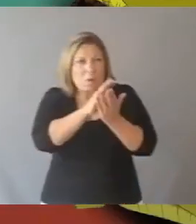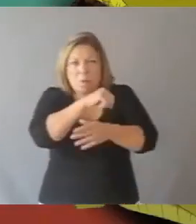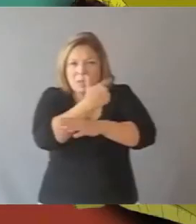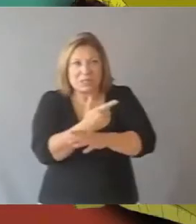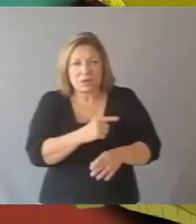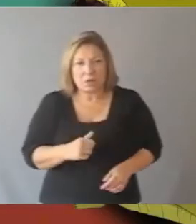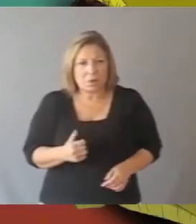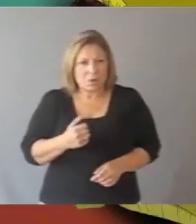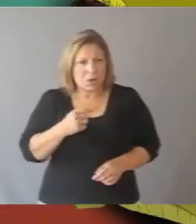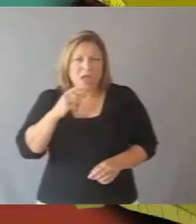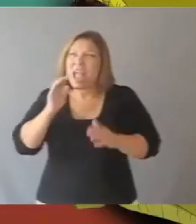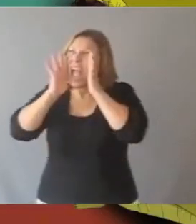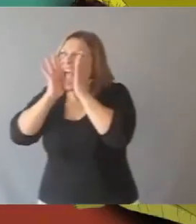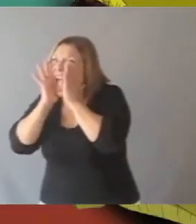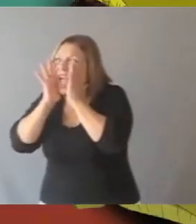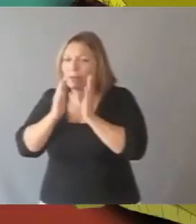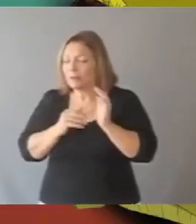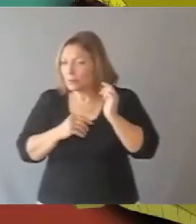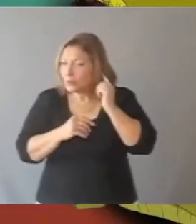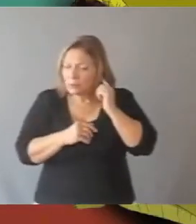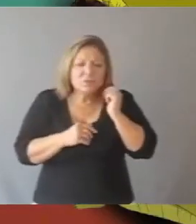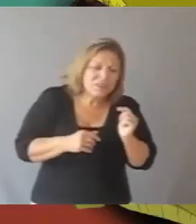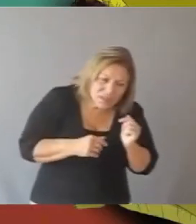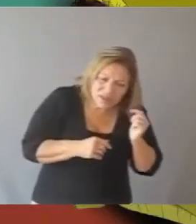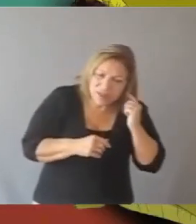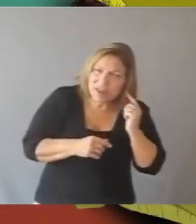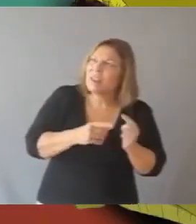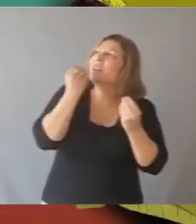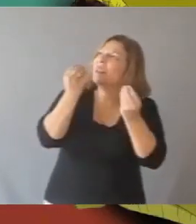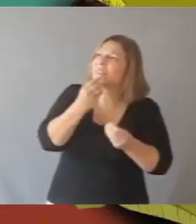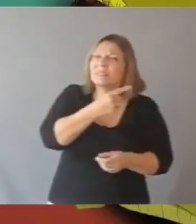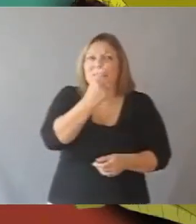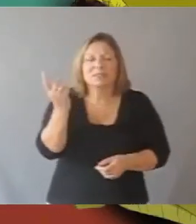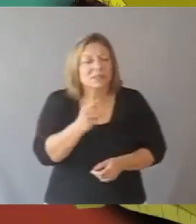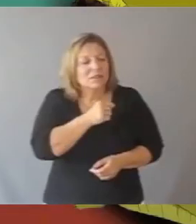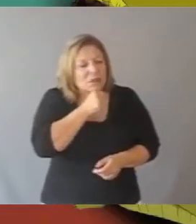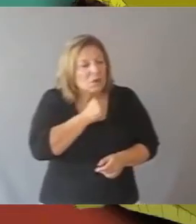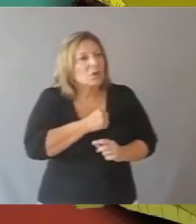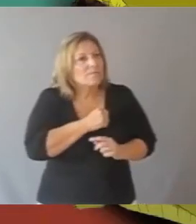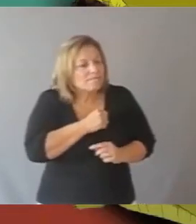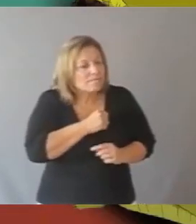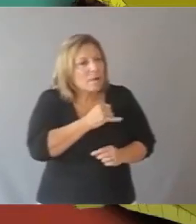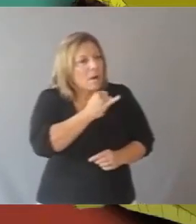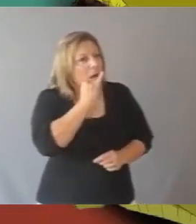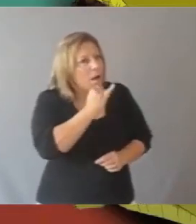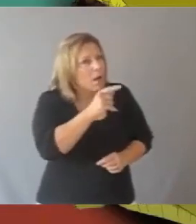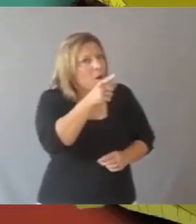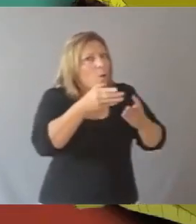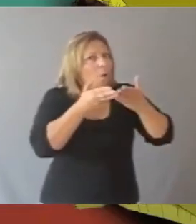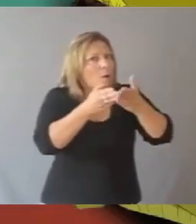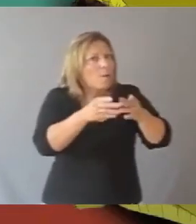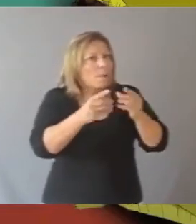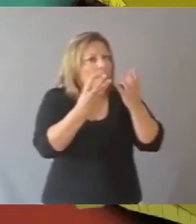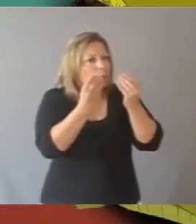«¡Eso no es una ballena!» le gritaron en las orejas porque era un poco sordo. «¿Qué es eso que pasó?» El viejo yacaré les explicó entonces